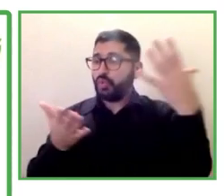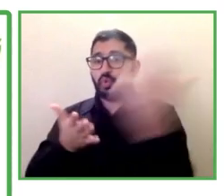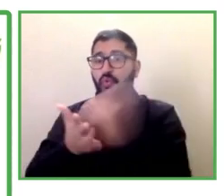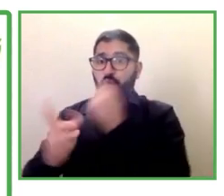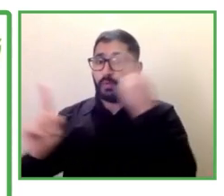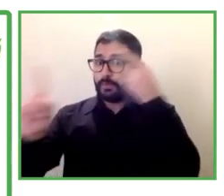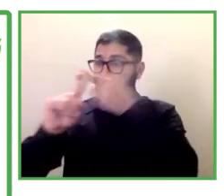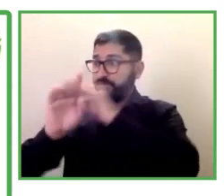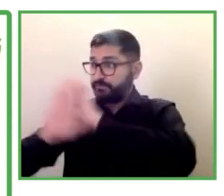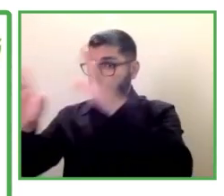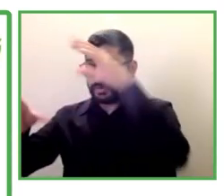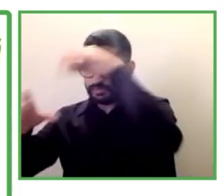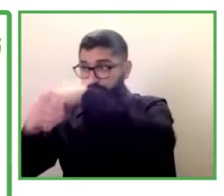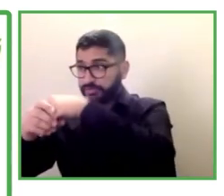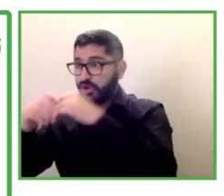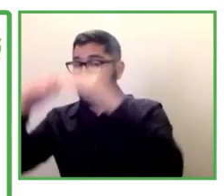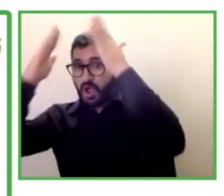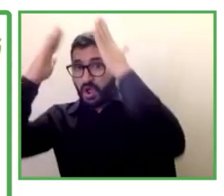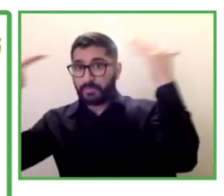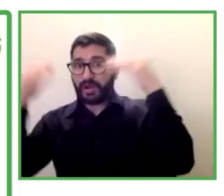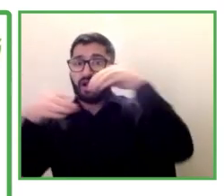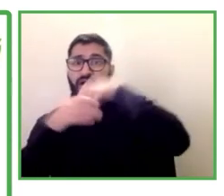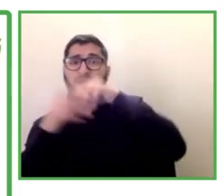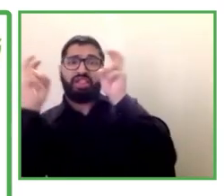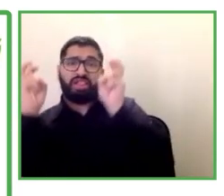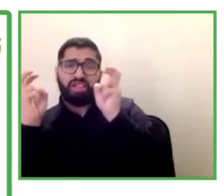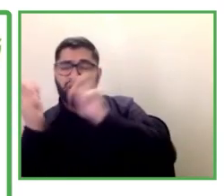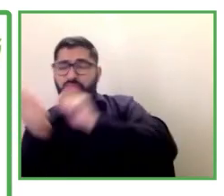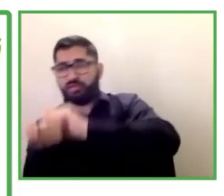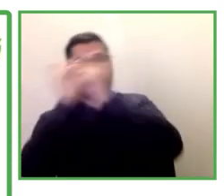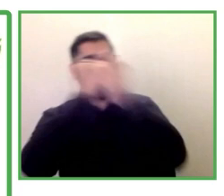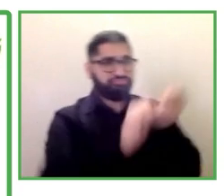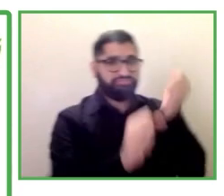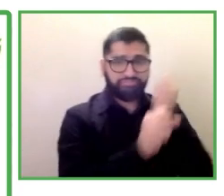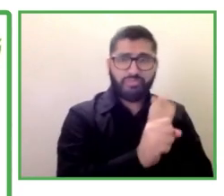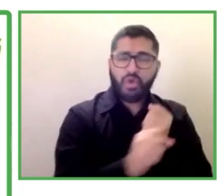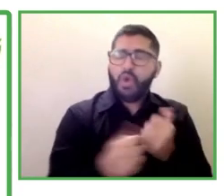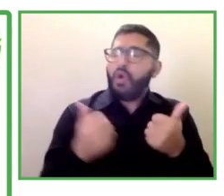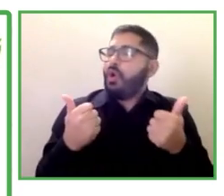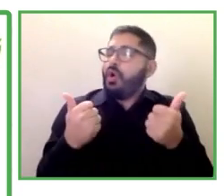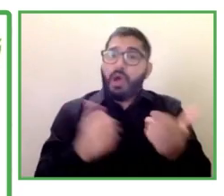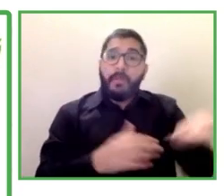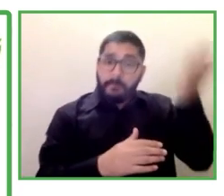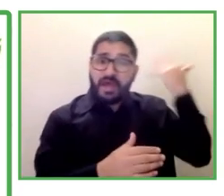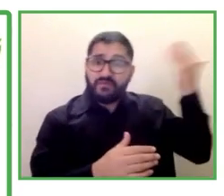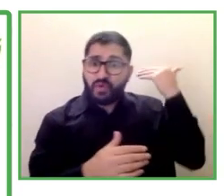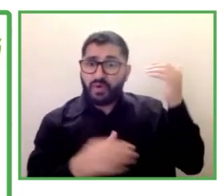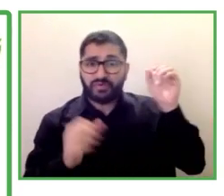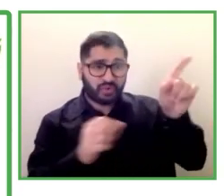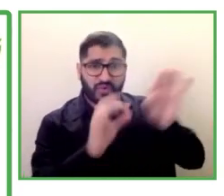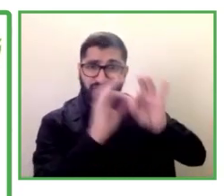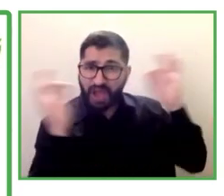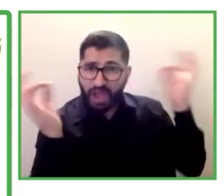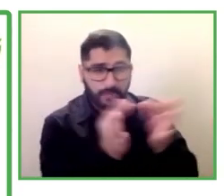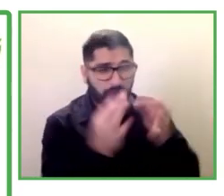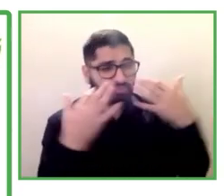carecían absolutamente de un entorno de apoyo familiar y han encontrado esa red de apoyo gracias a